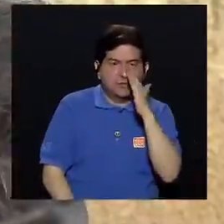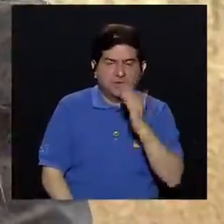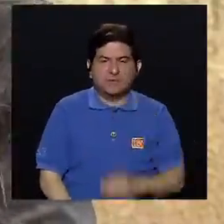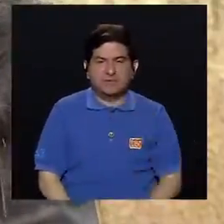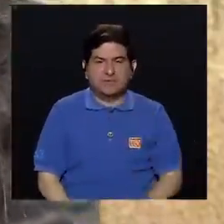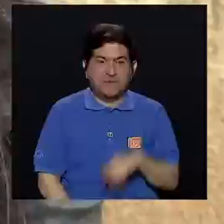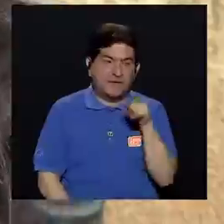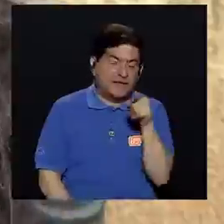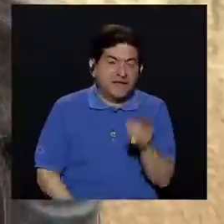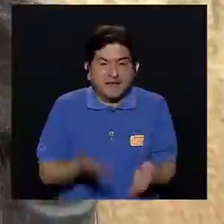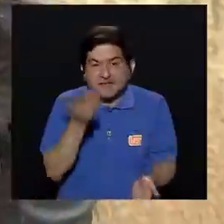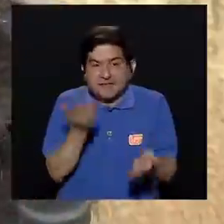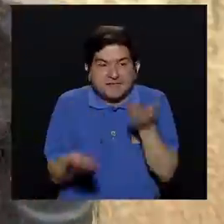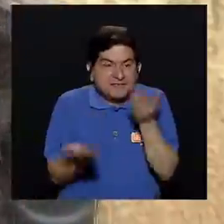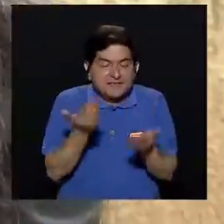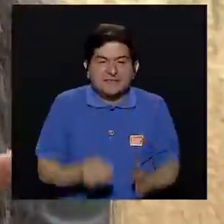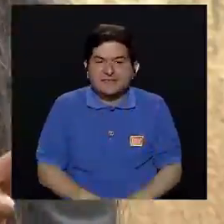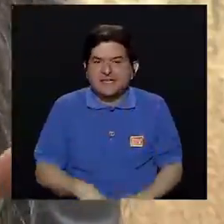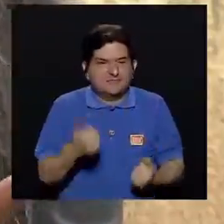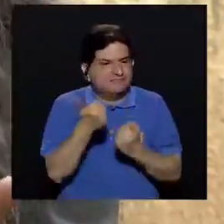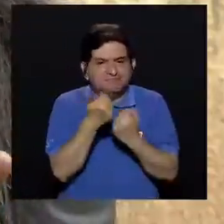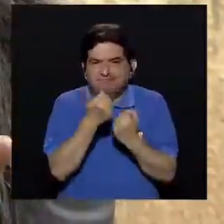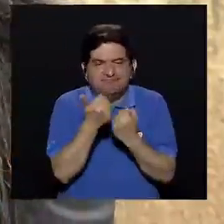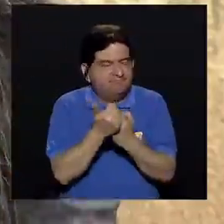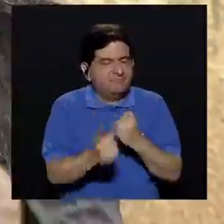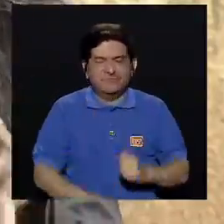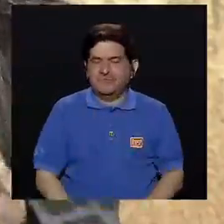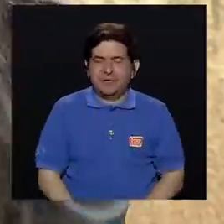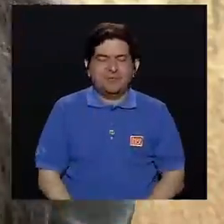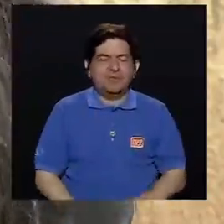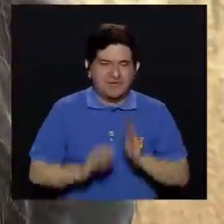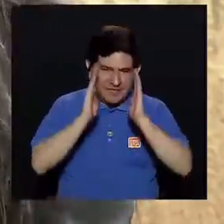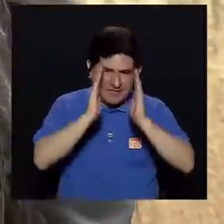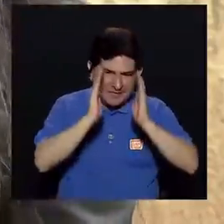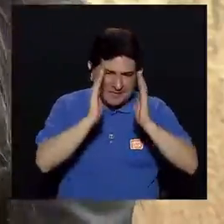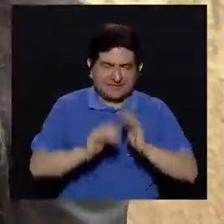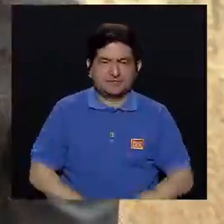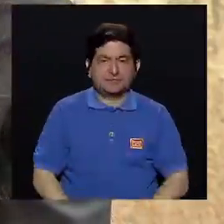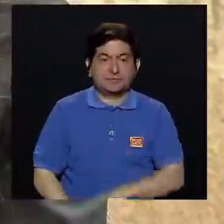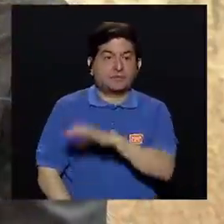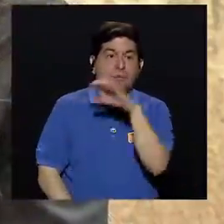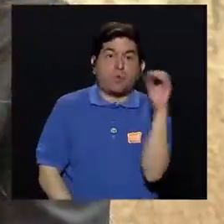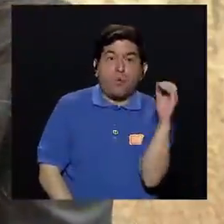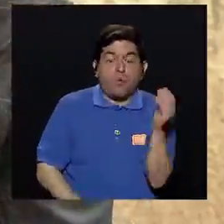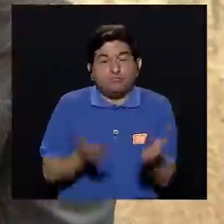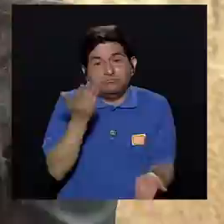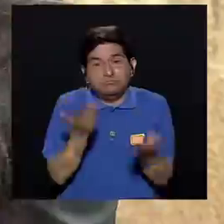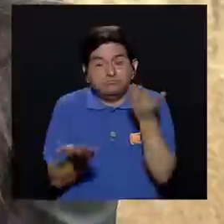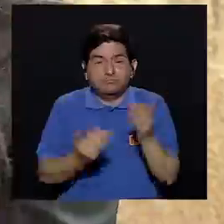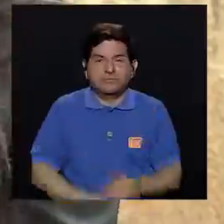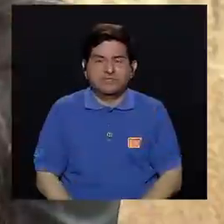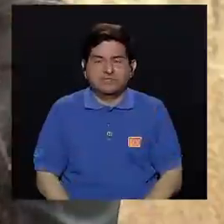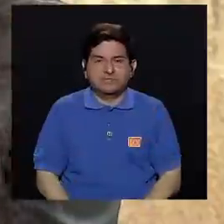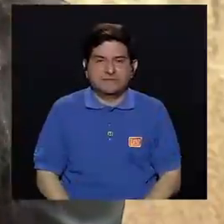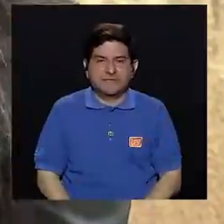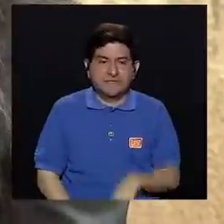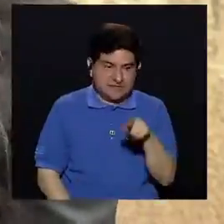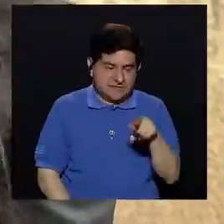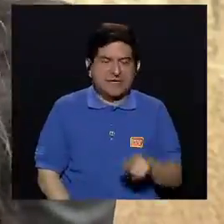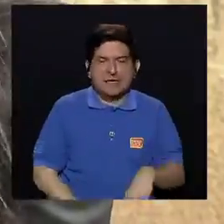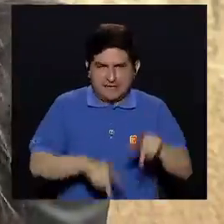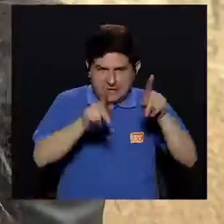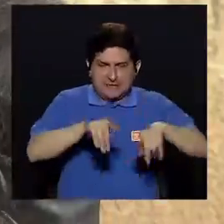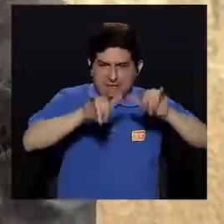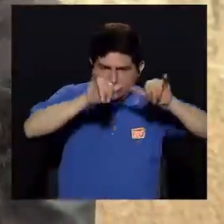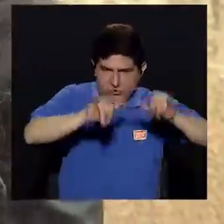no es la adecuada o no nos apoya con la parte de cuidados en ese sentido, o si no, podría ser que la paciente o el